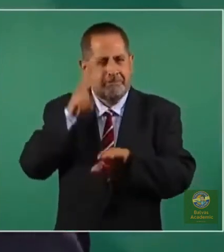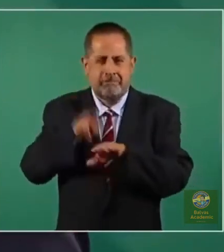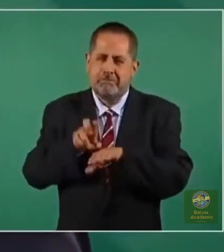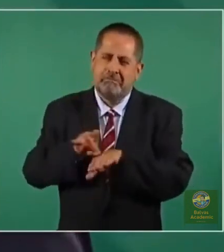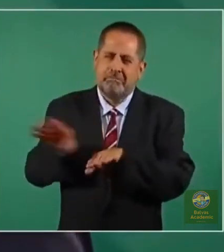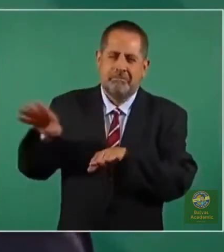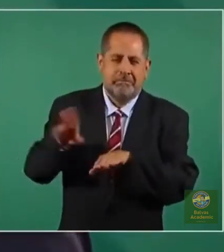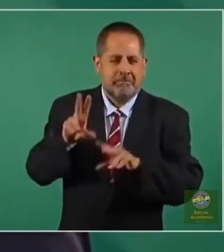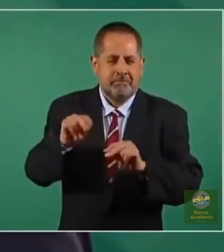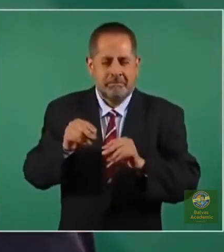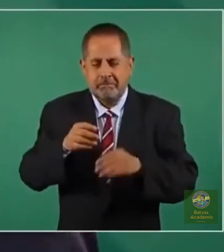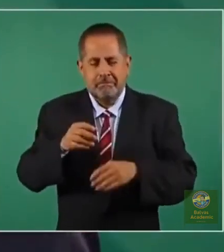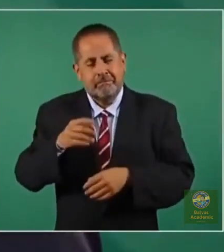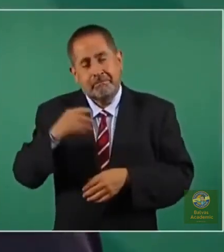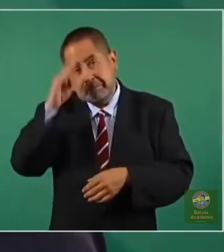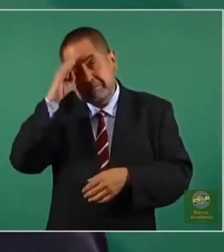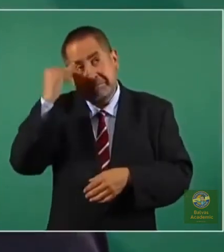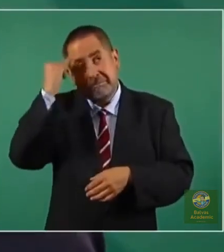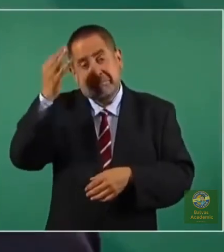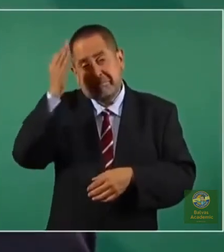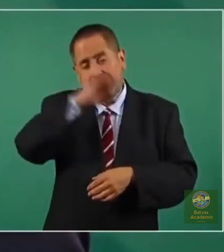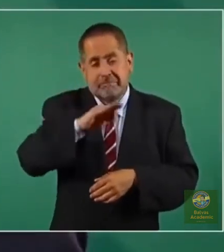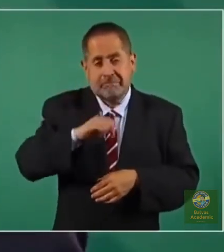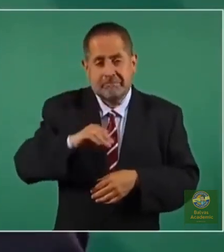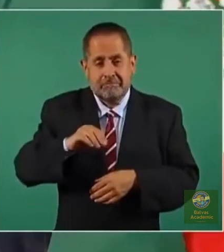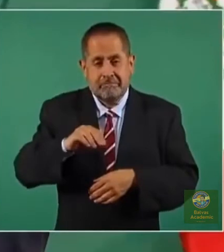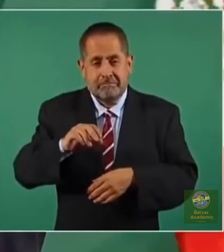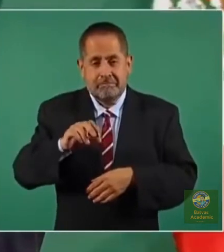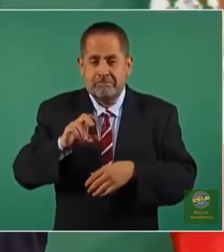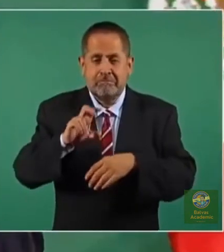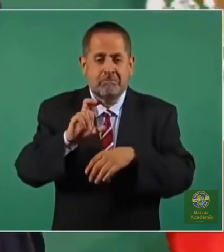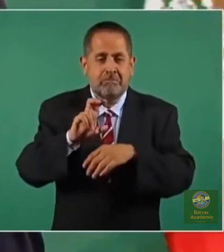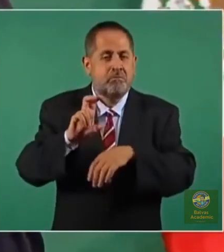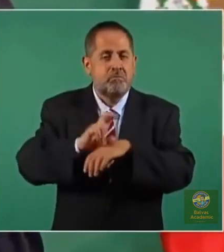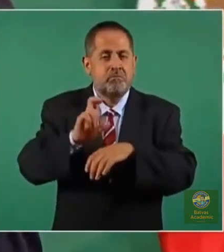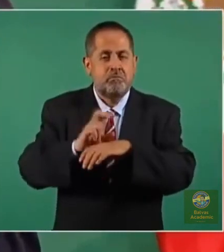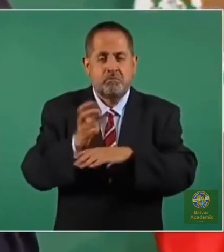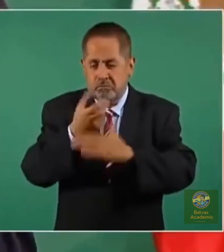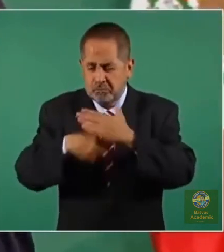pensando que este, sinónimo de virilidad,